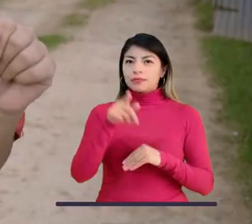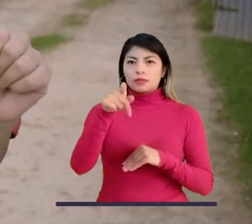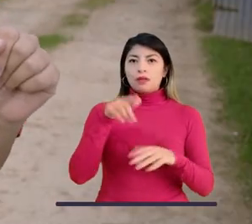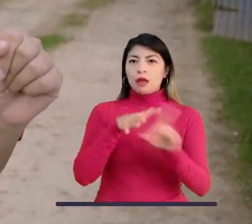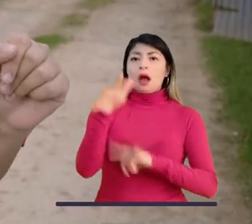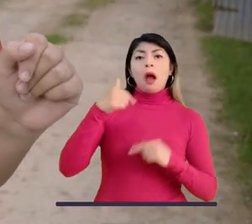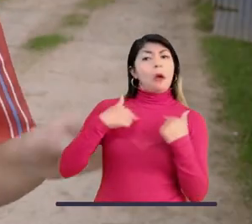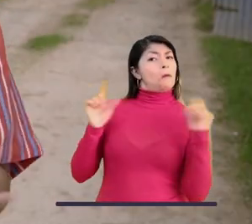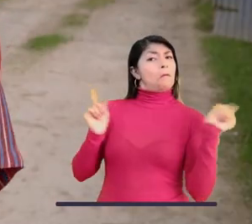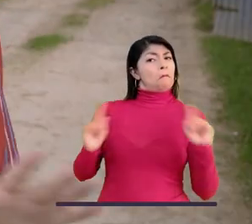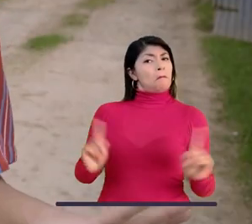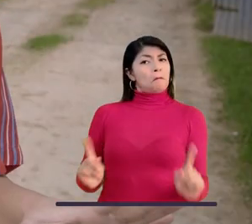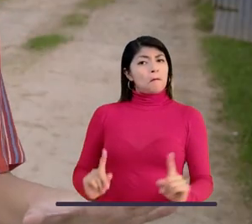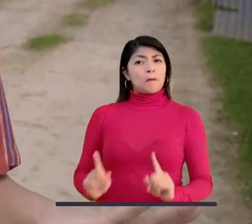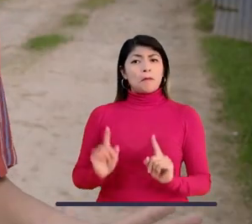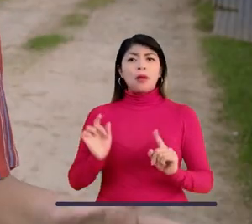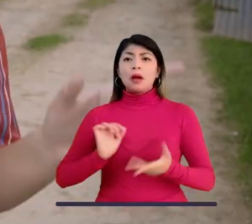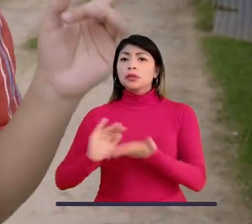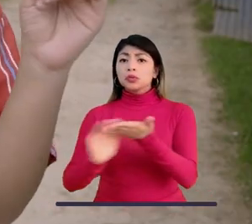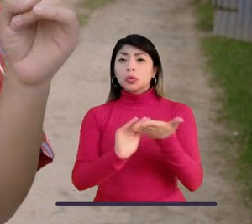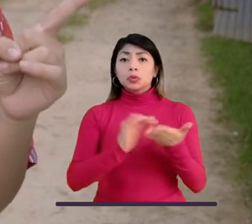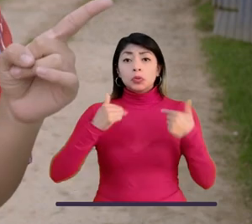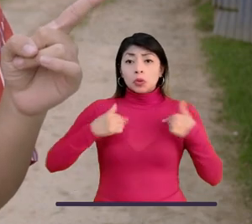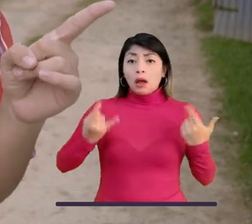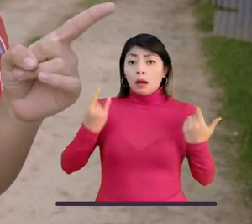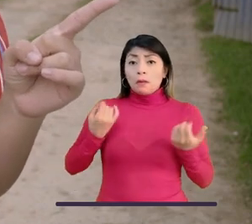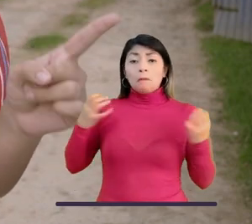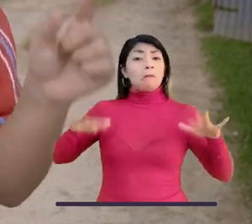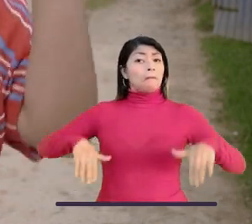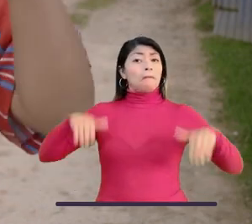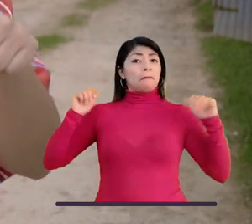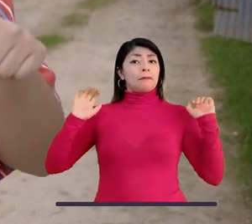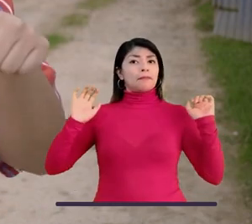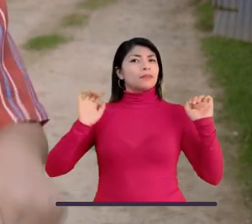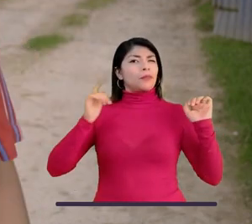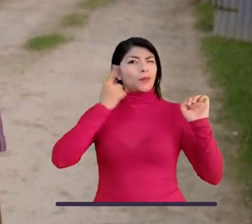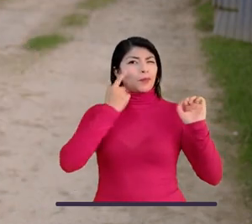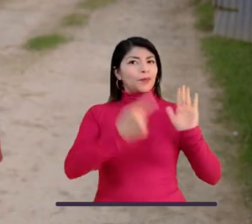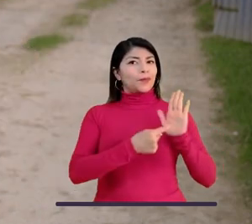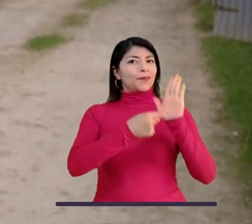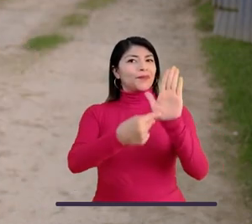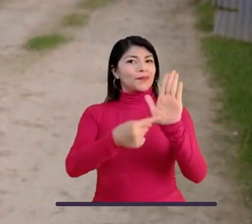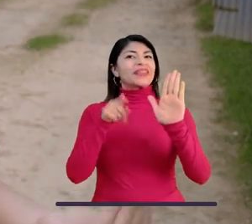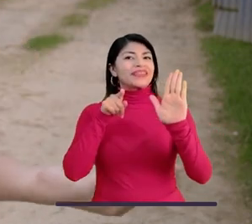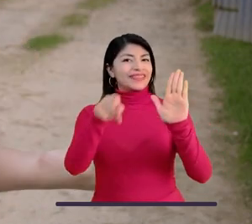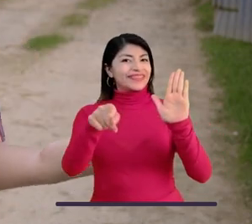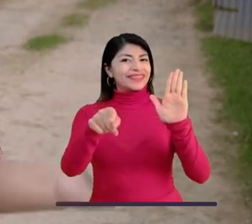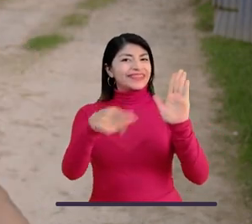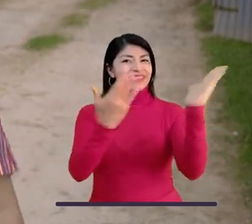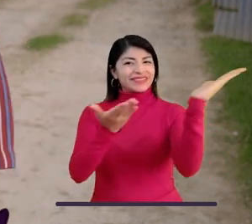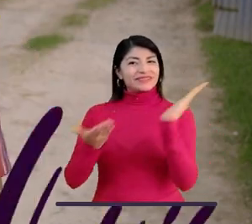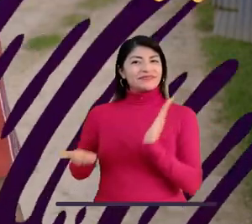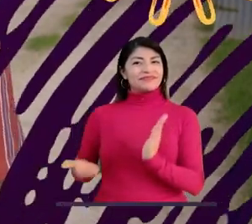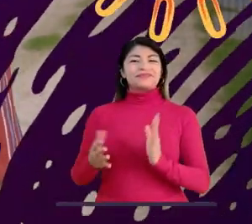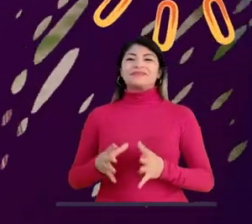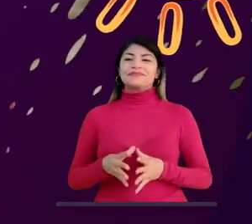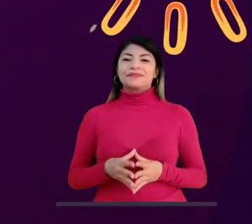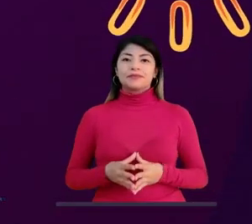Si crees que este tema no te afecta nada en lo absoluto o que la solución no está en tus manos, este programa es para ti. Bienvenido.